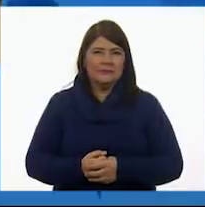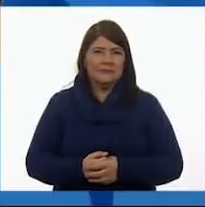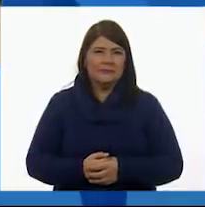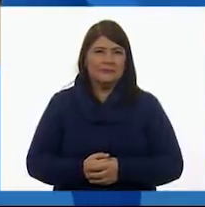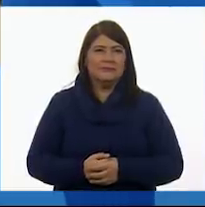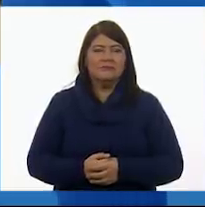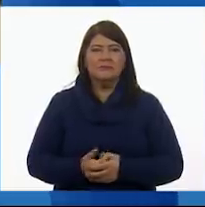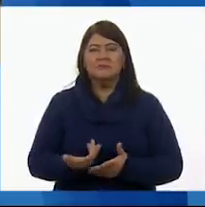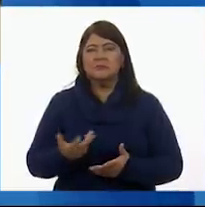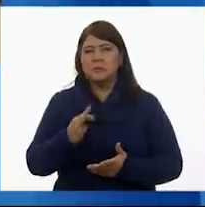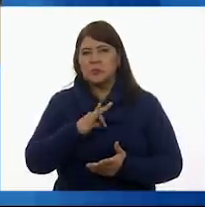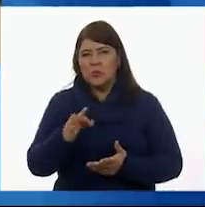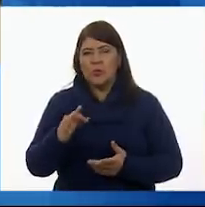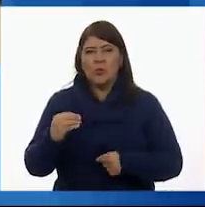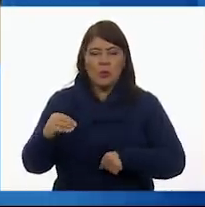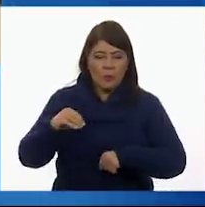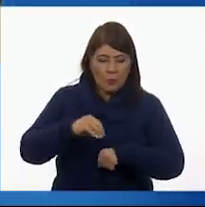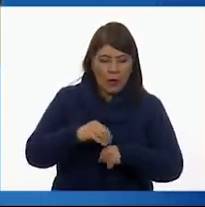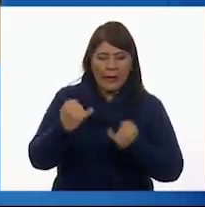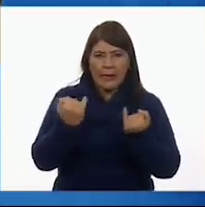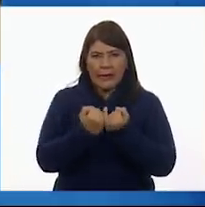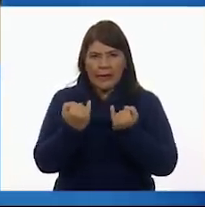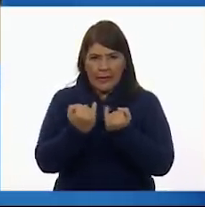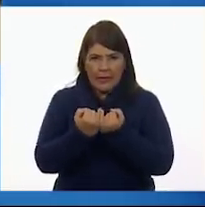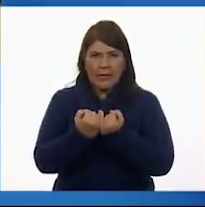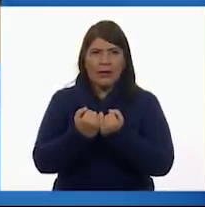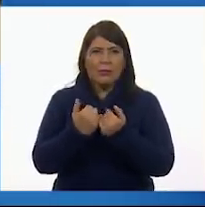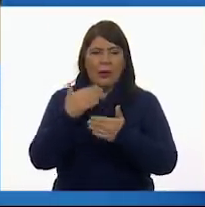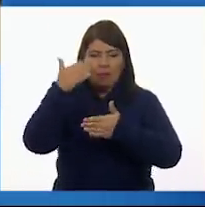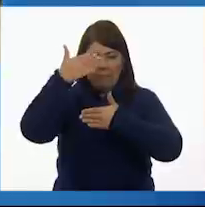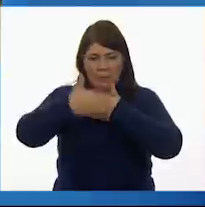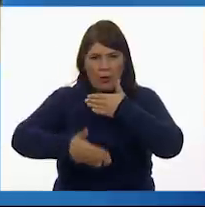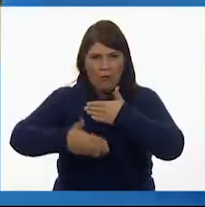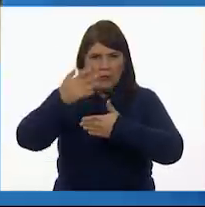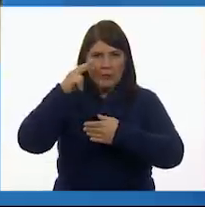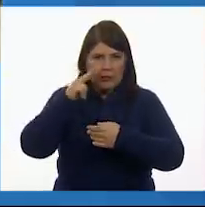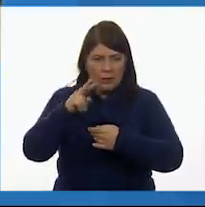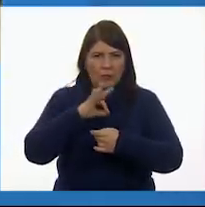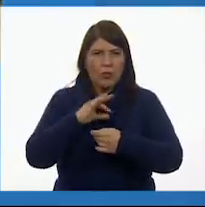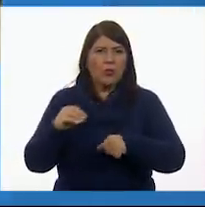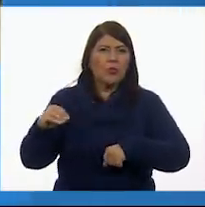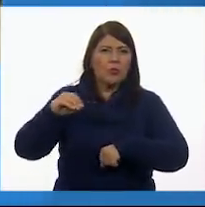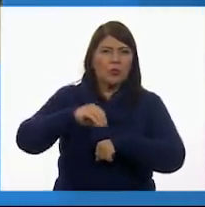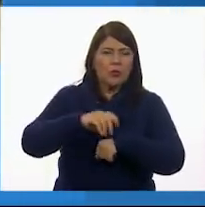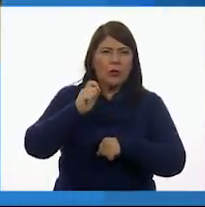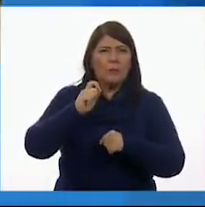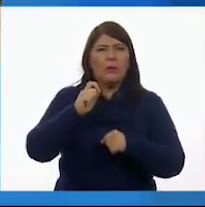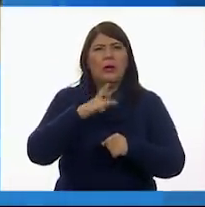Y podemos aplicar lo mismo, pintar un fondo, aplicar pintura encima.